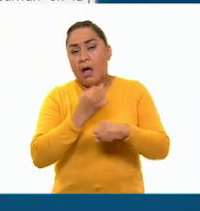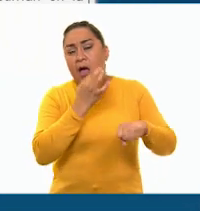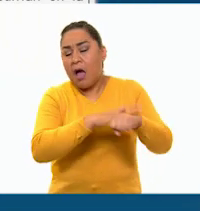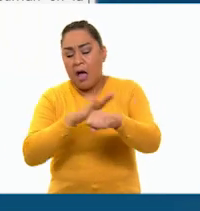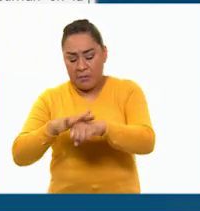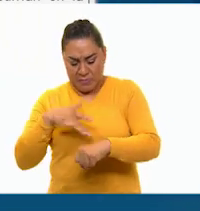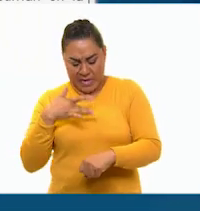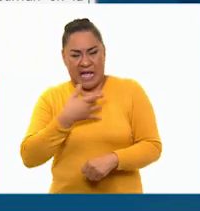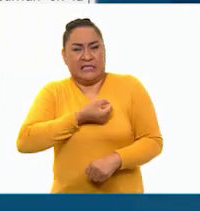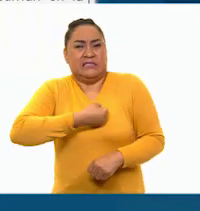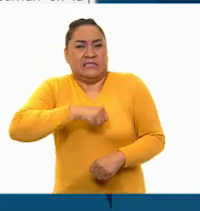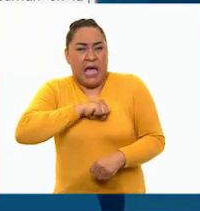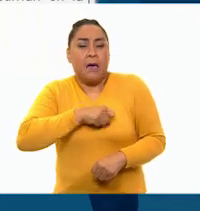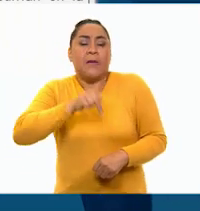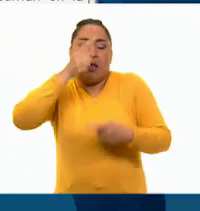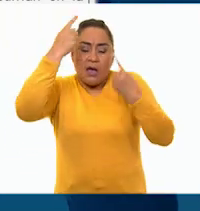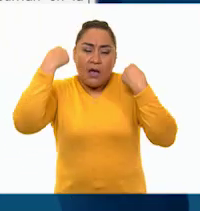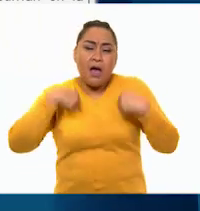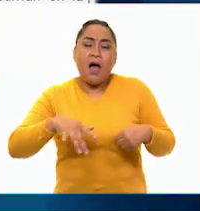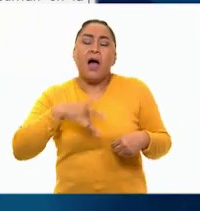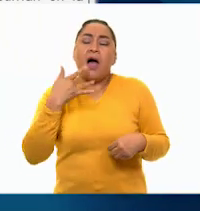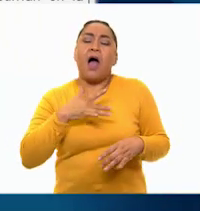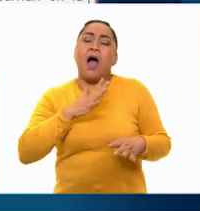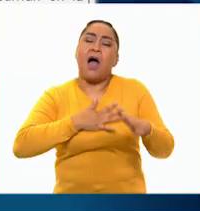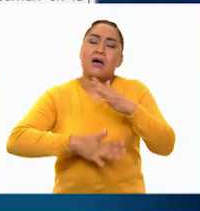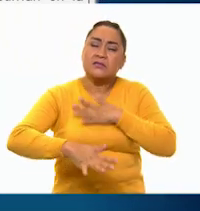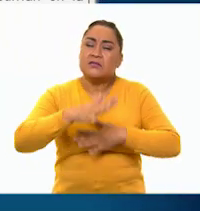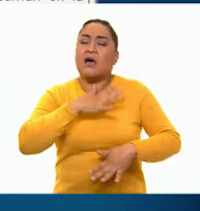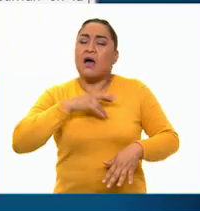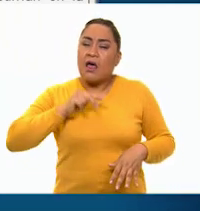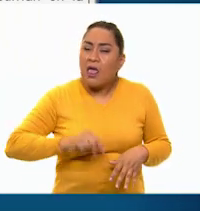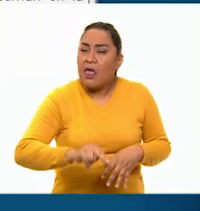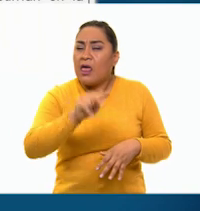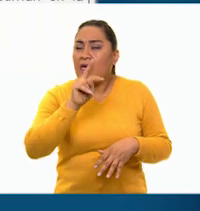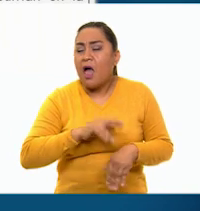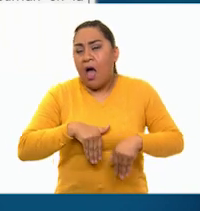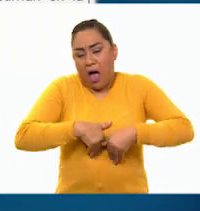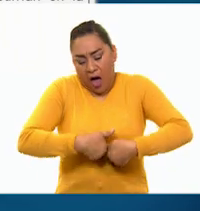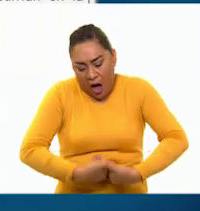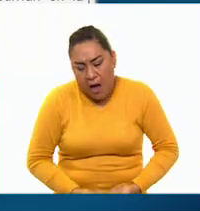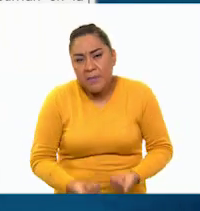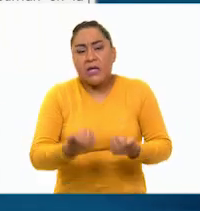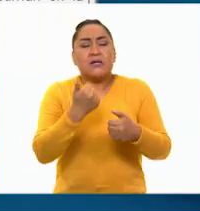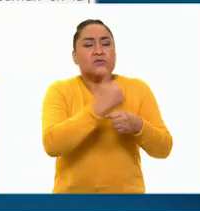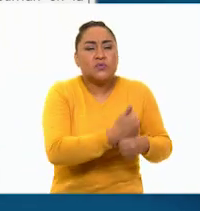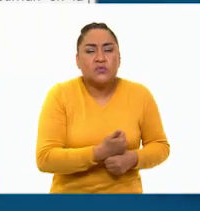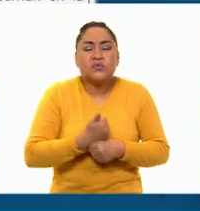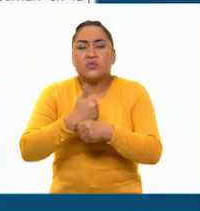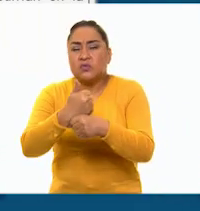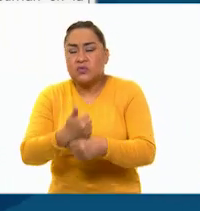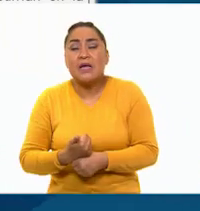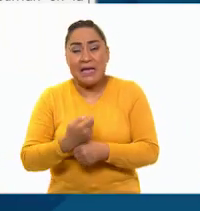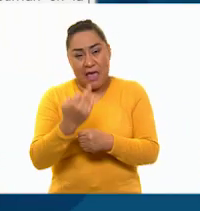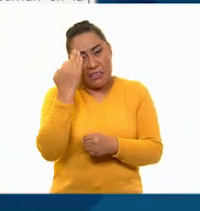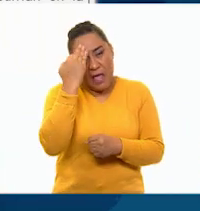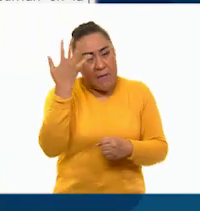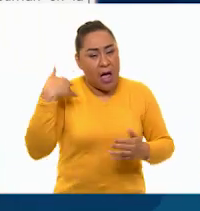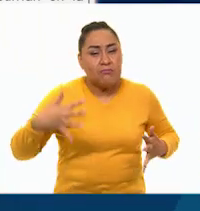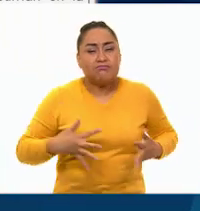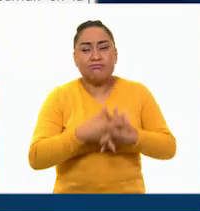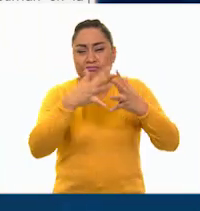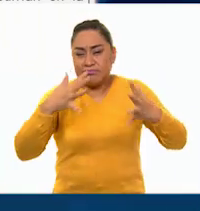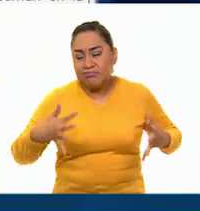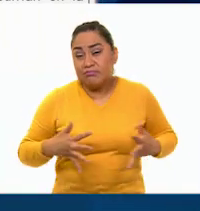pero su cuerpo ya resentía las largas peregrinaciones, el hambre, la desnudez y desdichas sincuento padecidas durante los años de guerra.